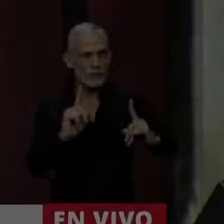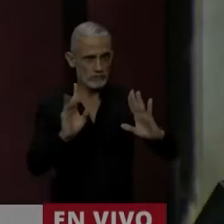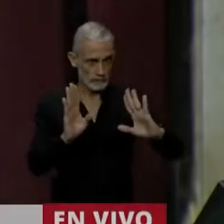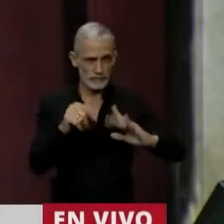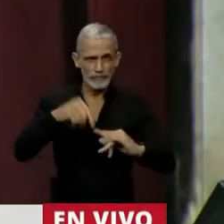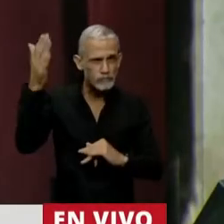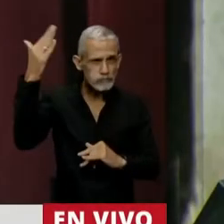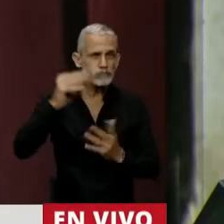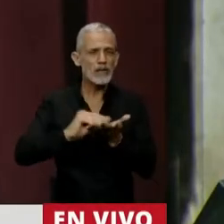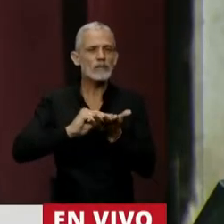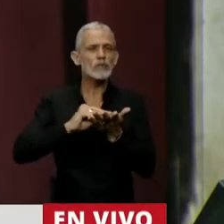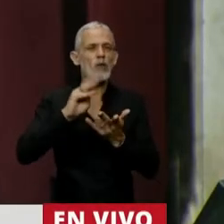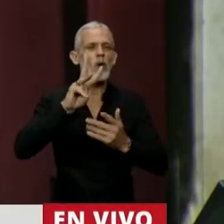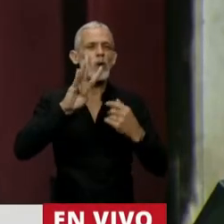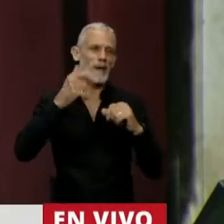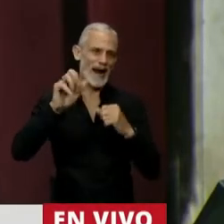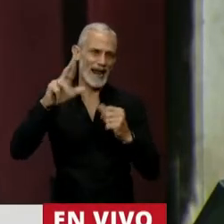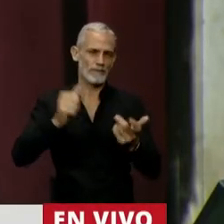Tiene la palabra el diputado Jorge Vara.